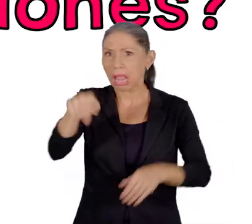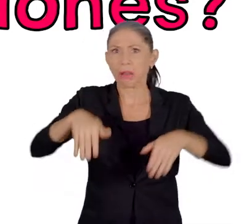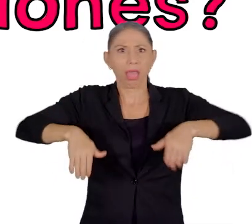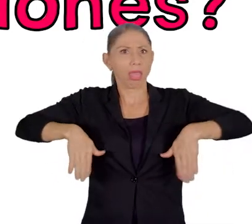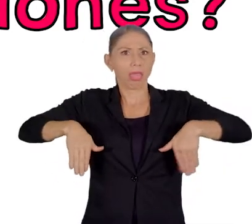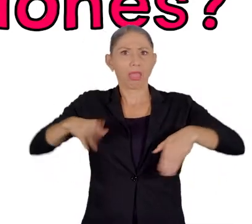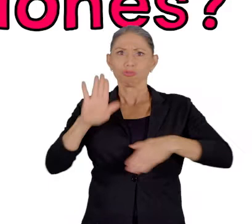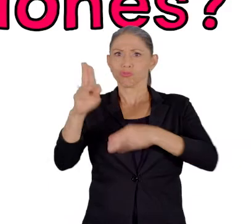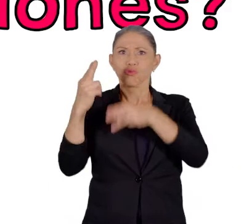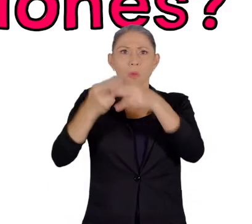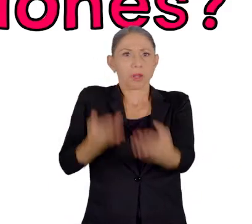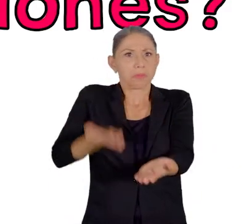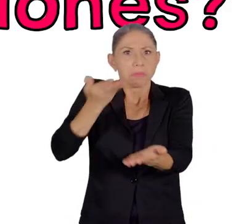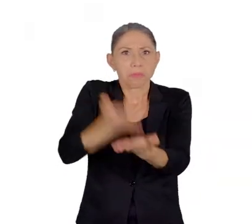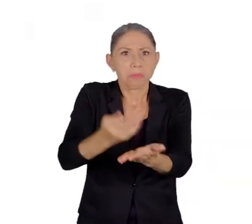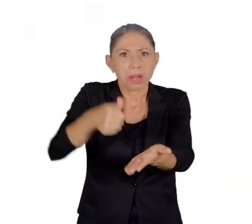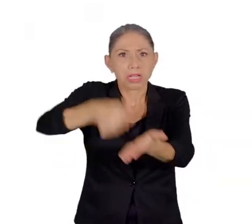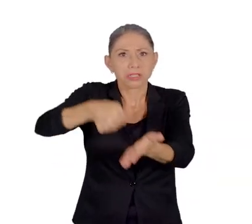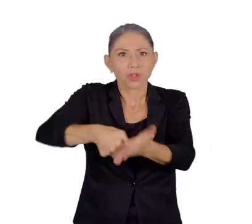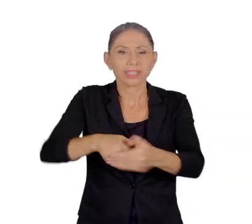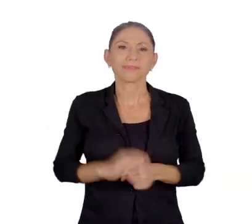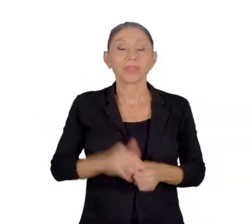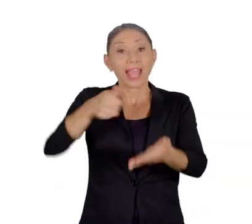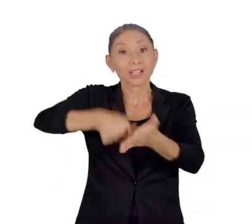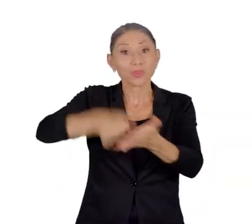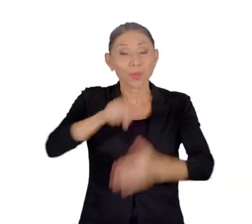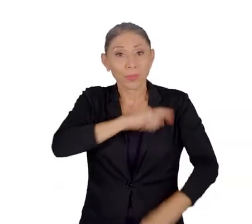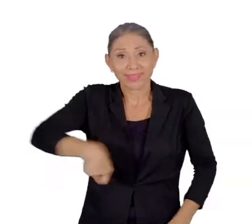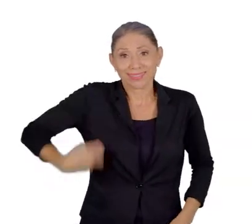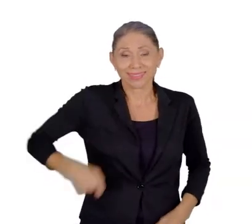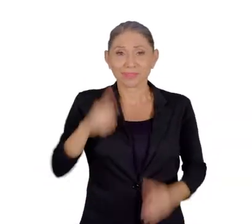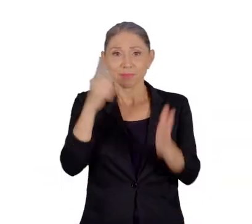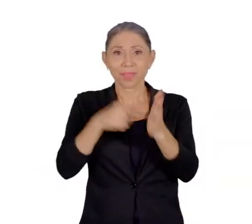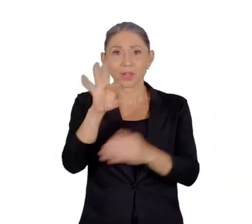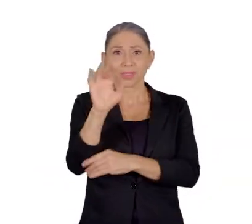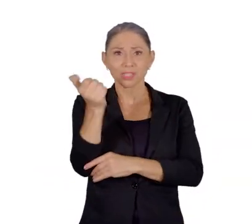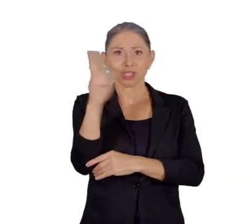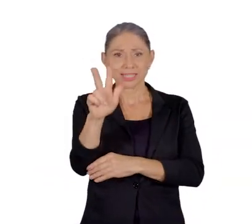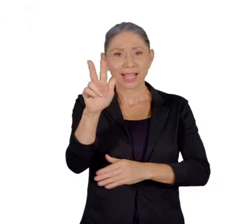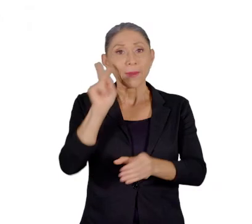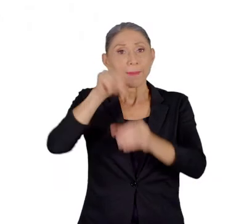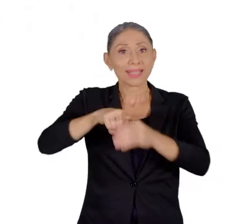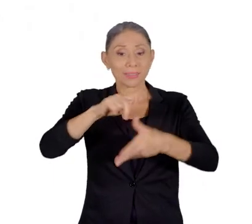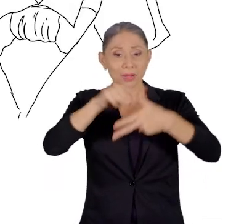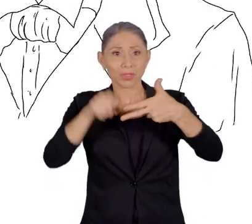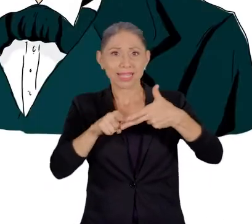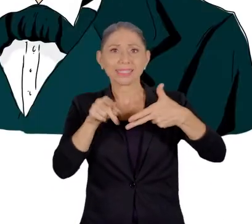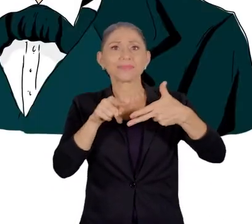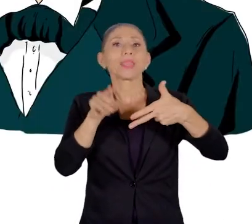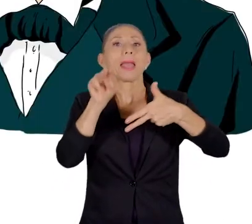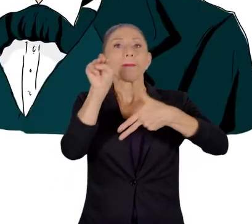postulado en las elecciones? En los comicios presidenciales de 1913 participaron tres candidatos,